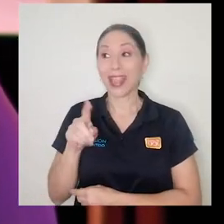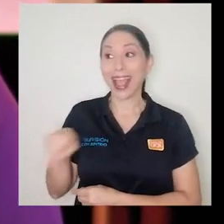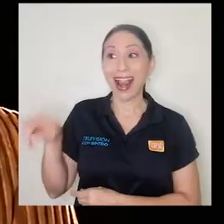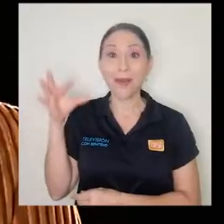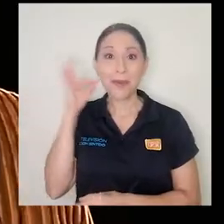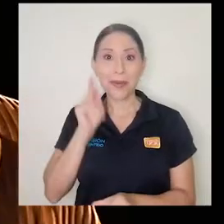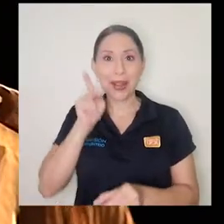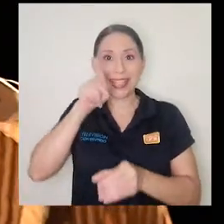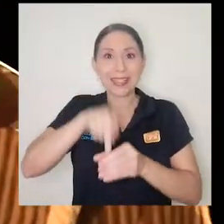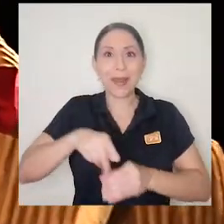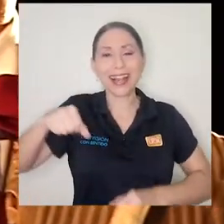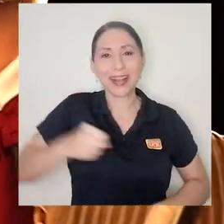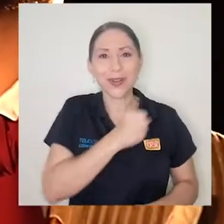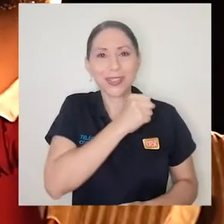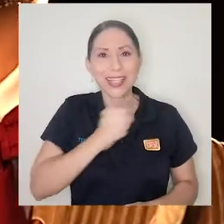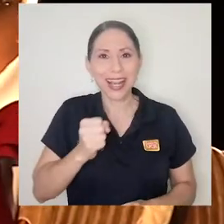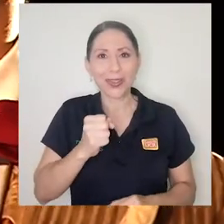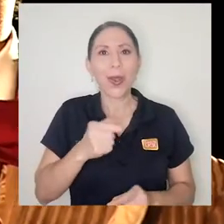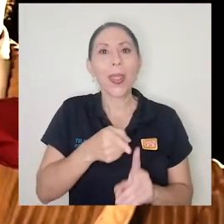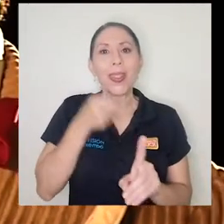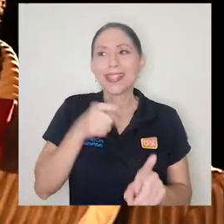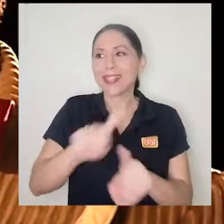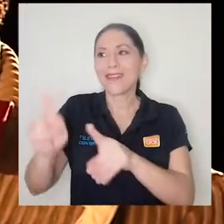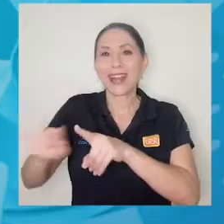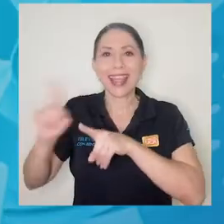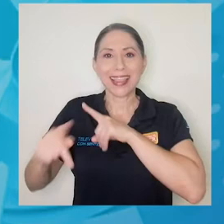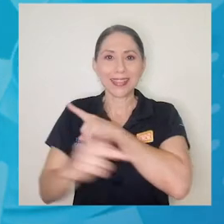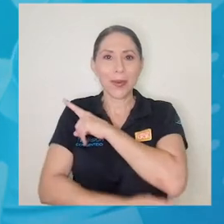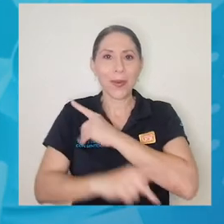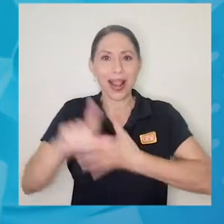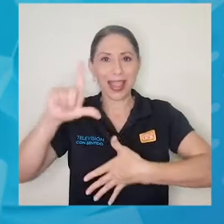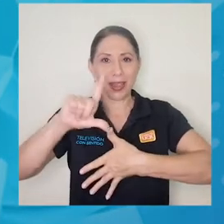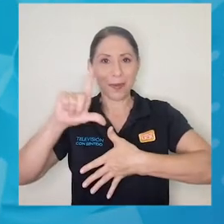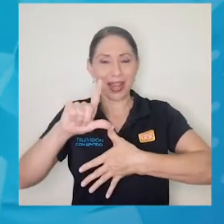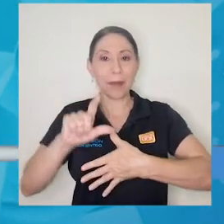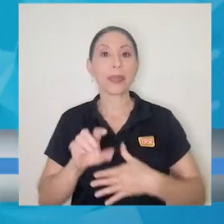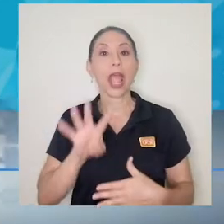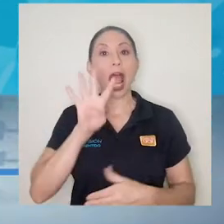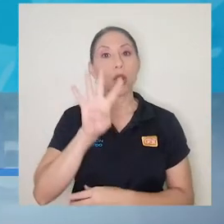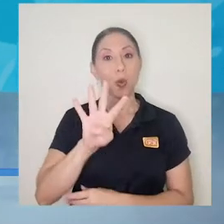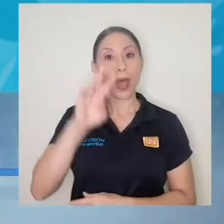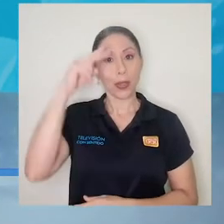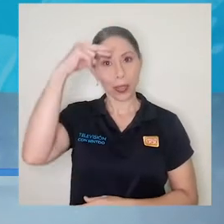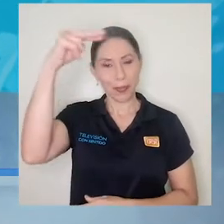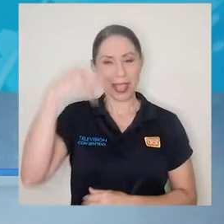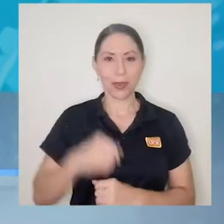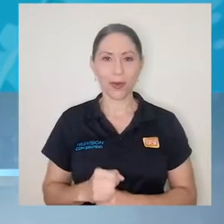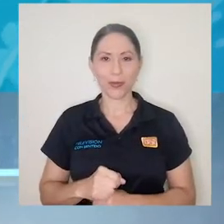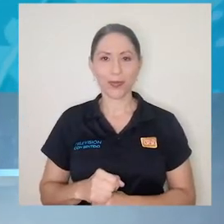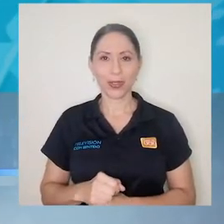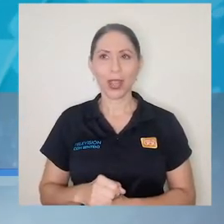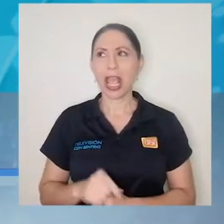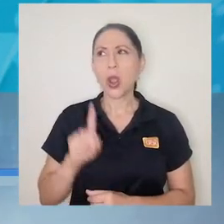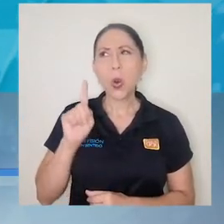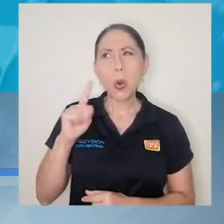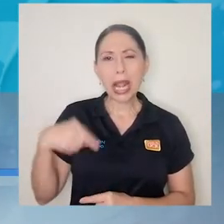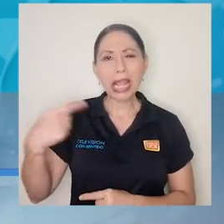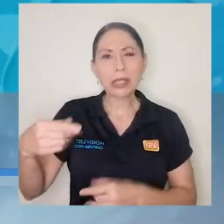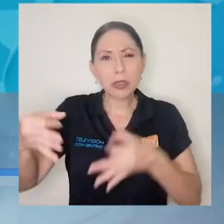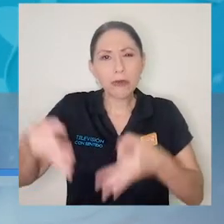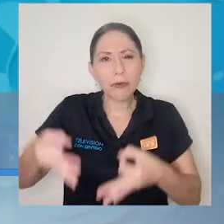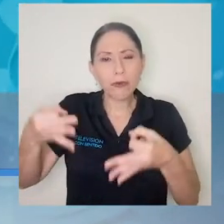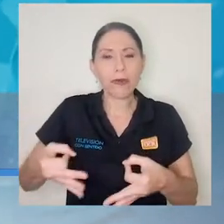son de diferentes partes de Latinoamérica. Hay cuatro cantantes de México, una por